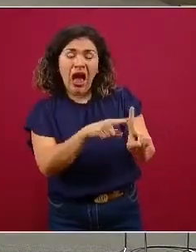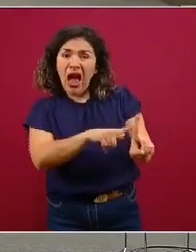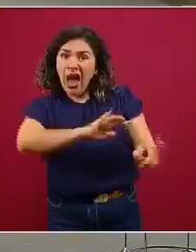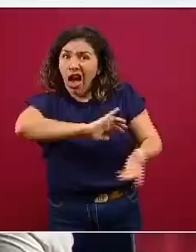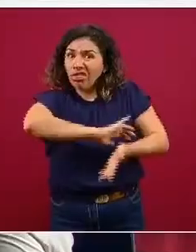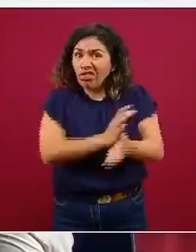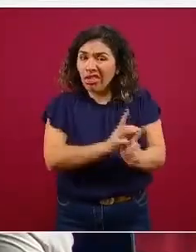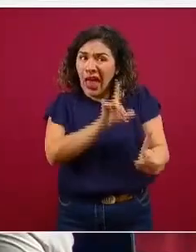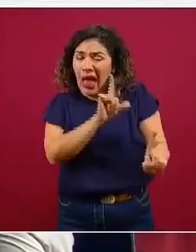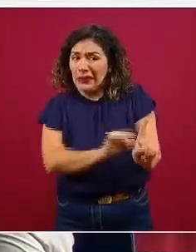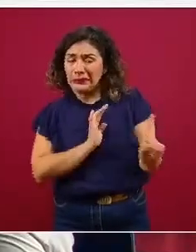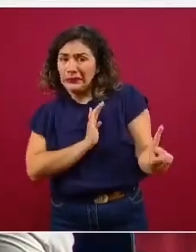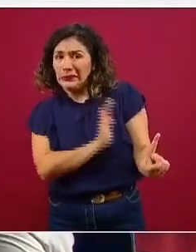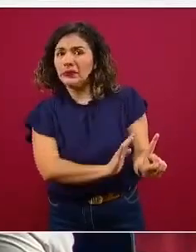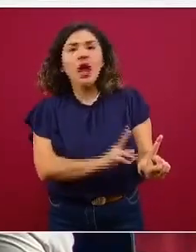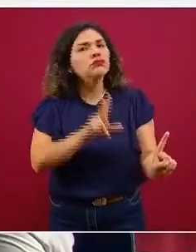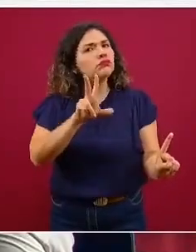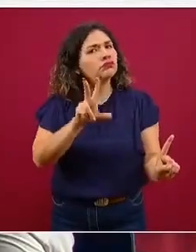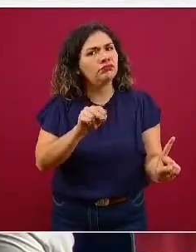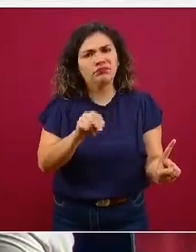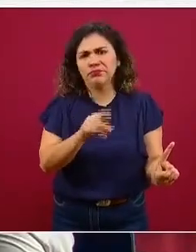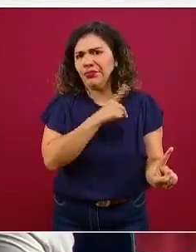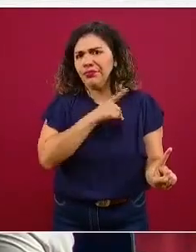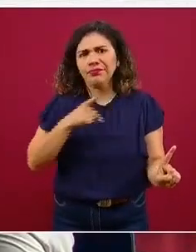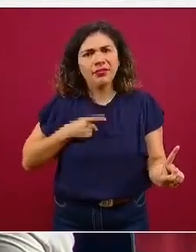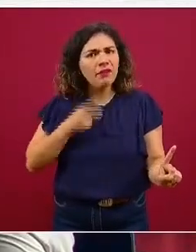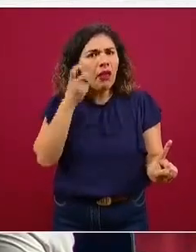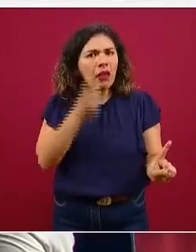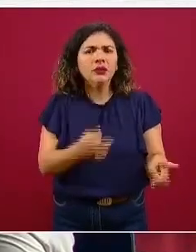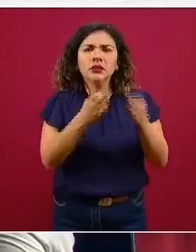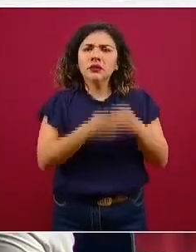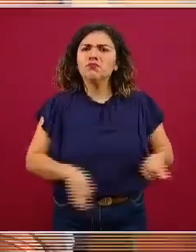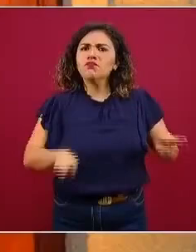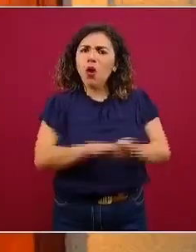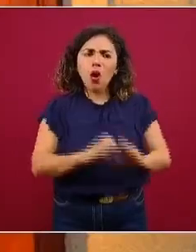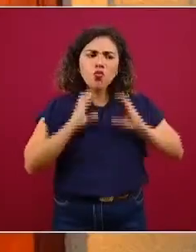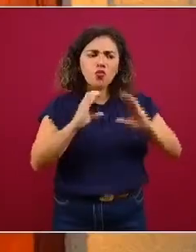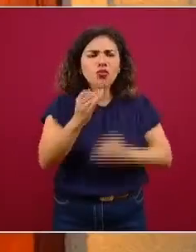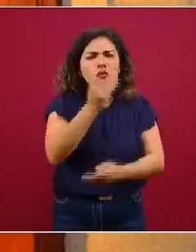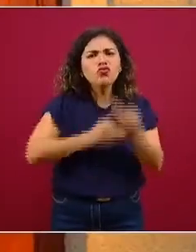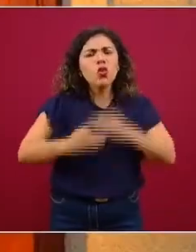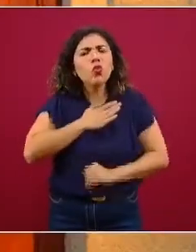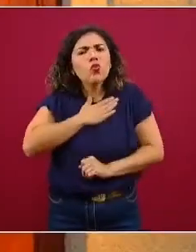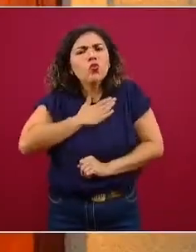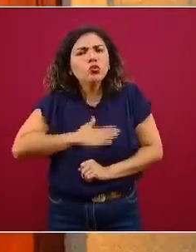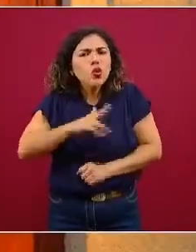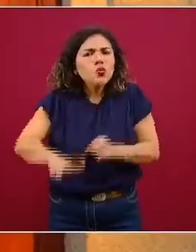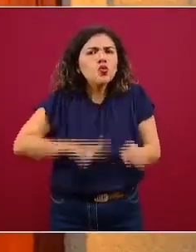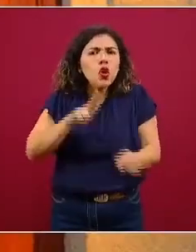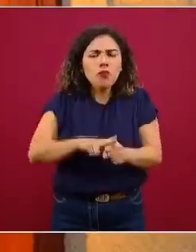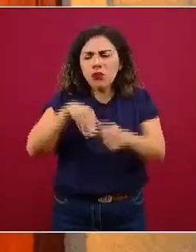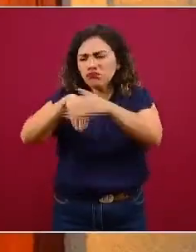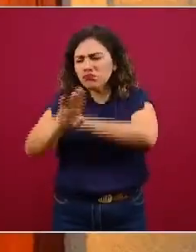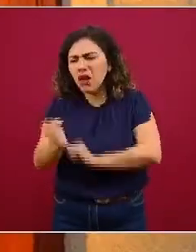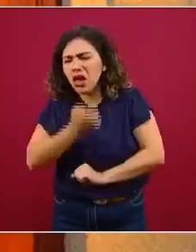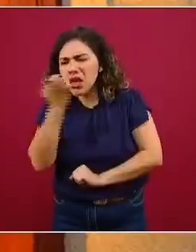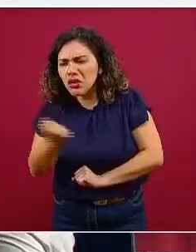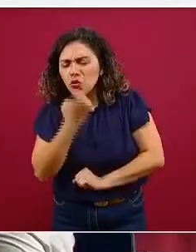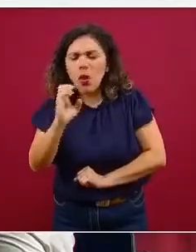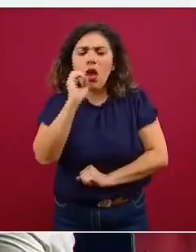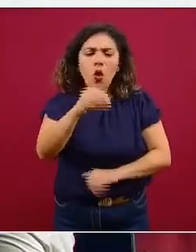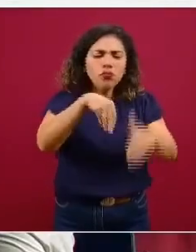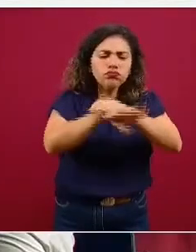importante prevenir el estigma en cualquiera de estos escenarios, ya sea en las escuelas, en